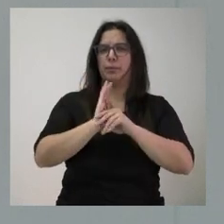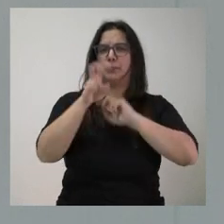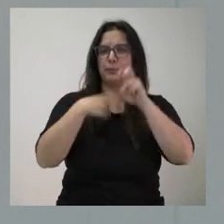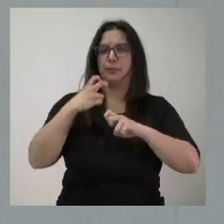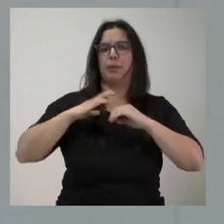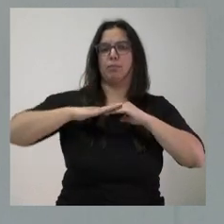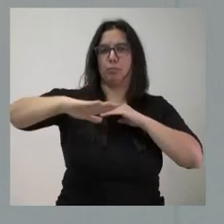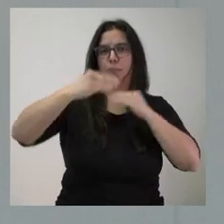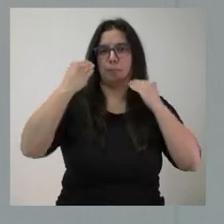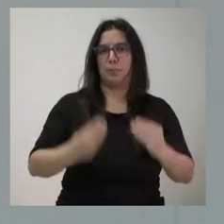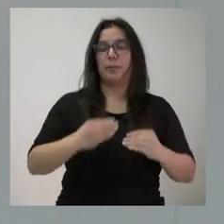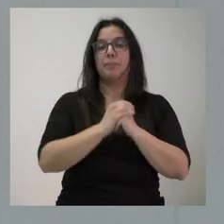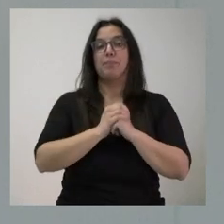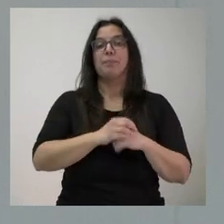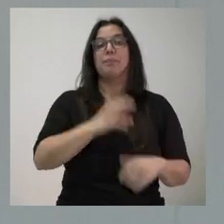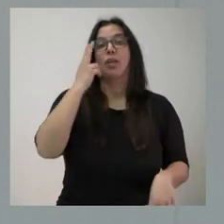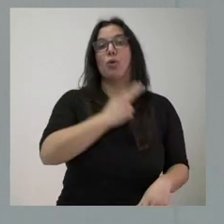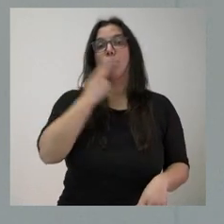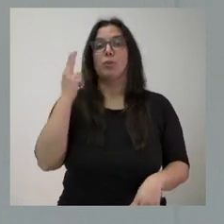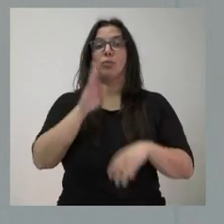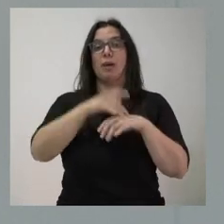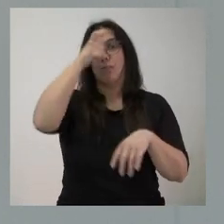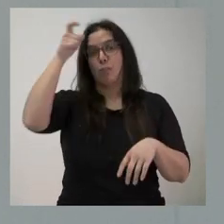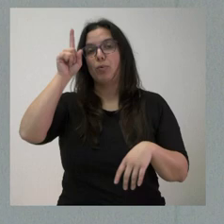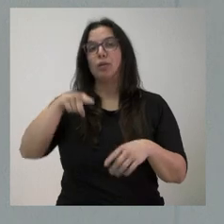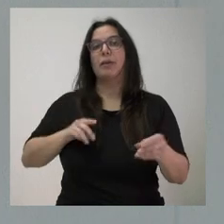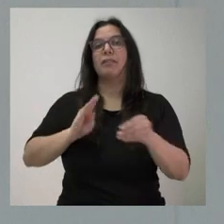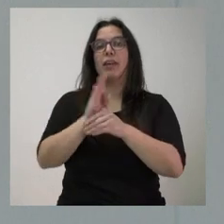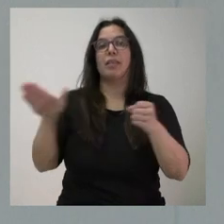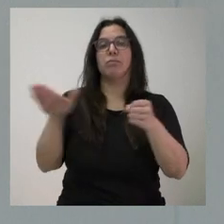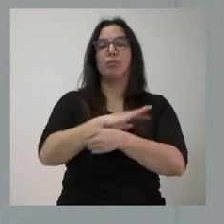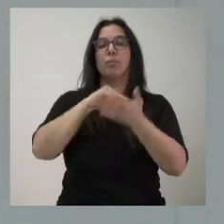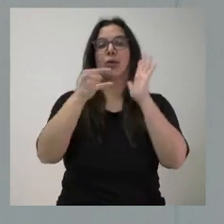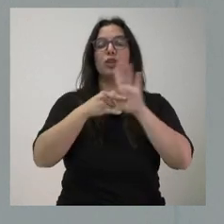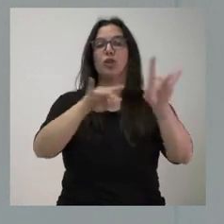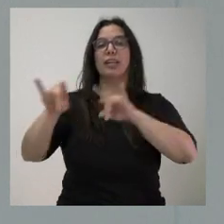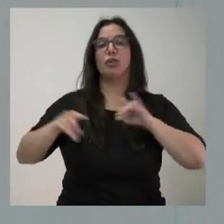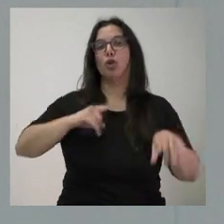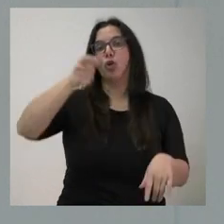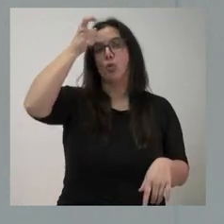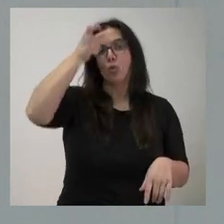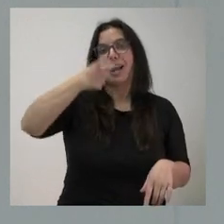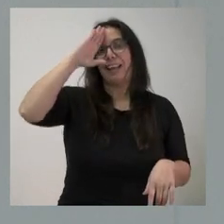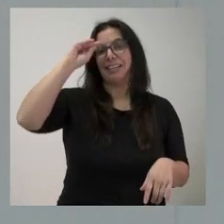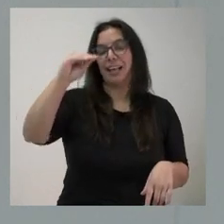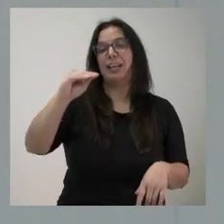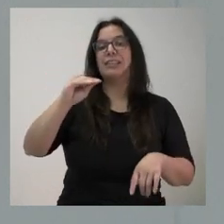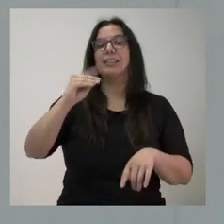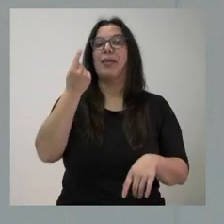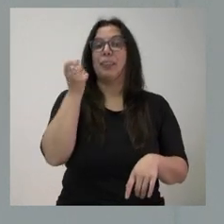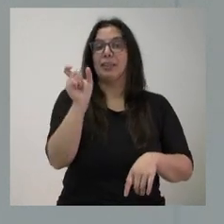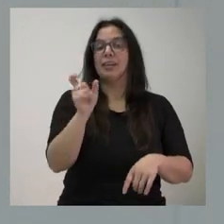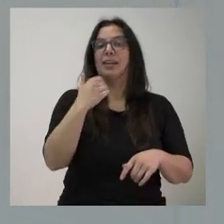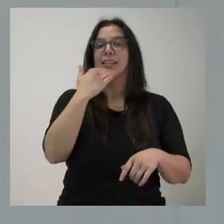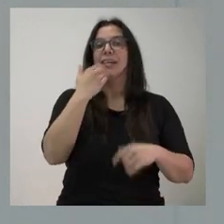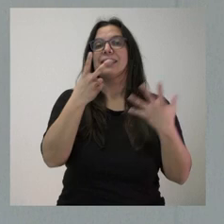conexión. Y, en un compromiso con el mundo rural, se financia el proyecto Territorio Rural Inteligente por un importe de casi